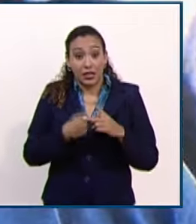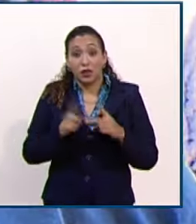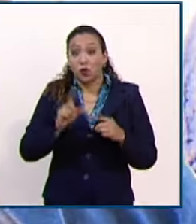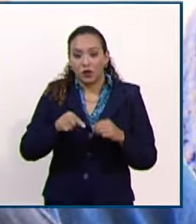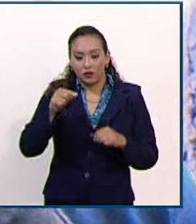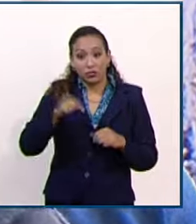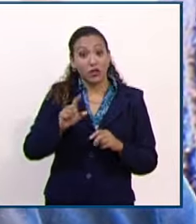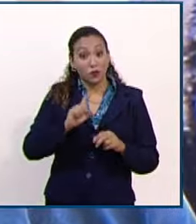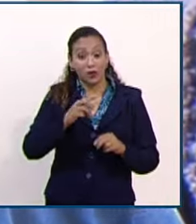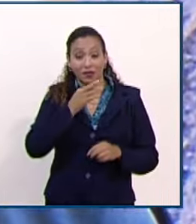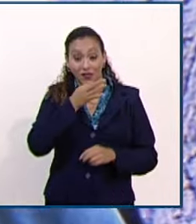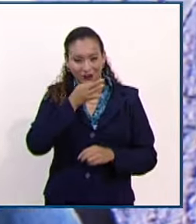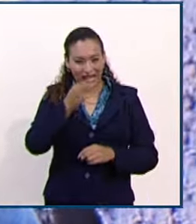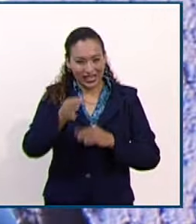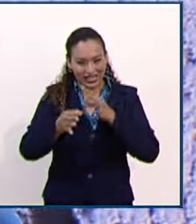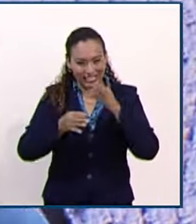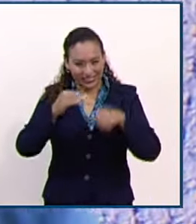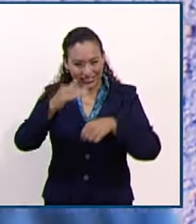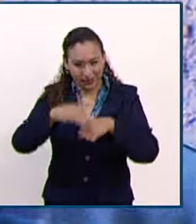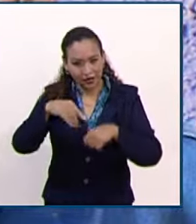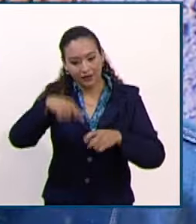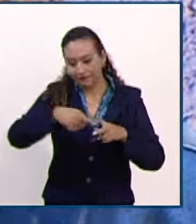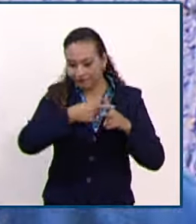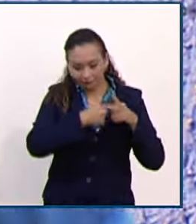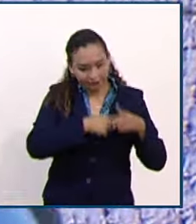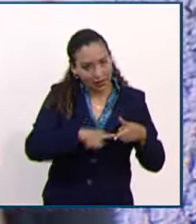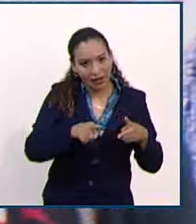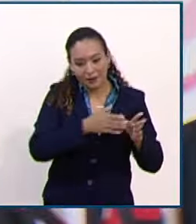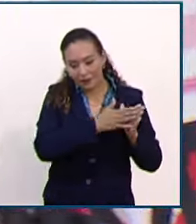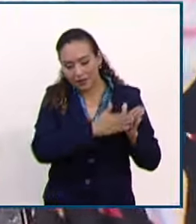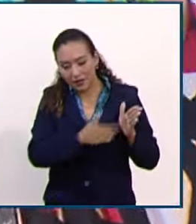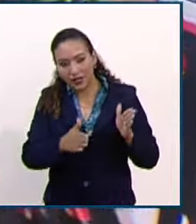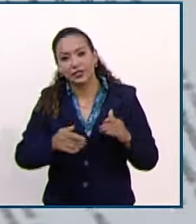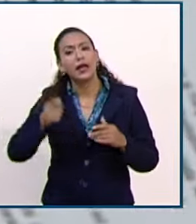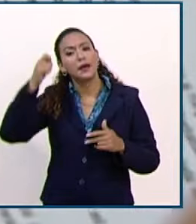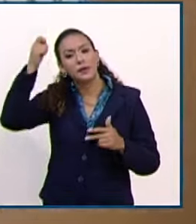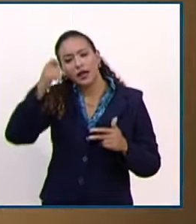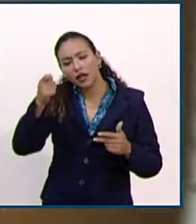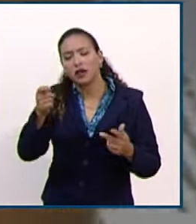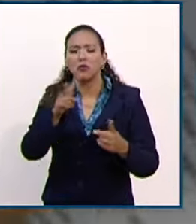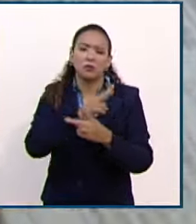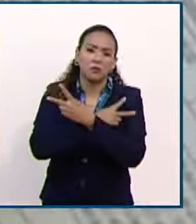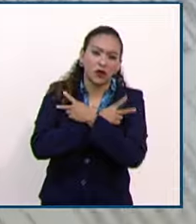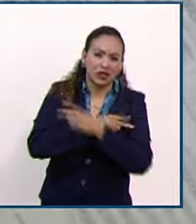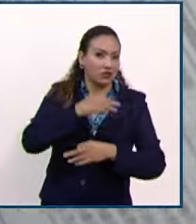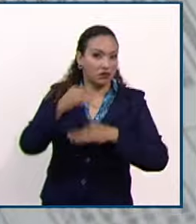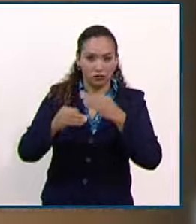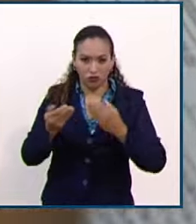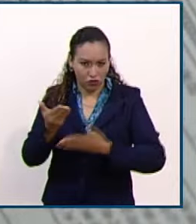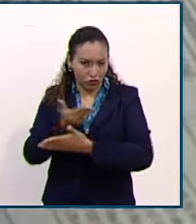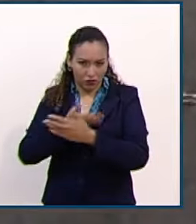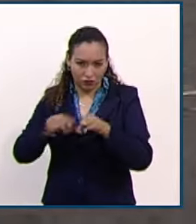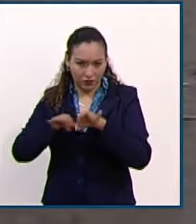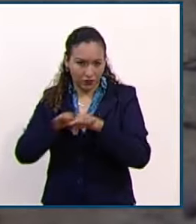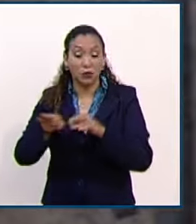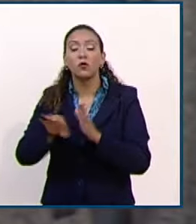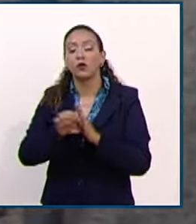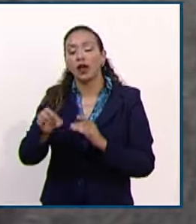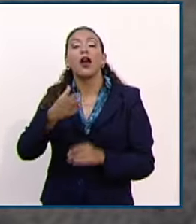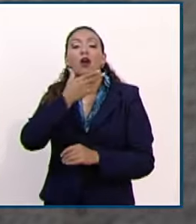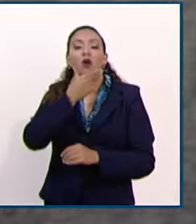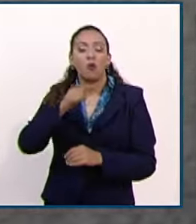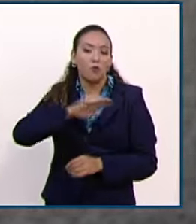esta notificación. En principio, las pensiones y otras prestaciones fueron negadas, ya que se argumentó que el trabajador fallecido